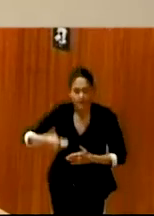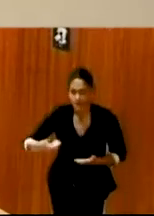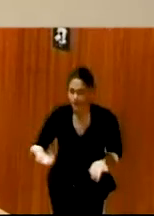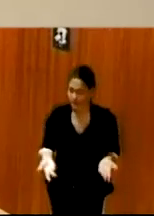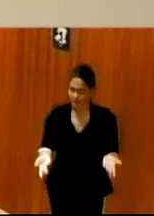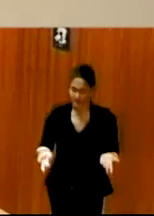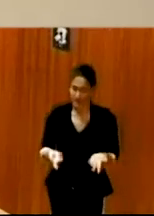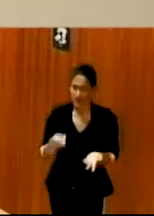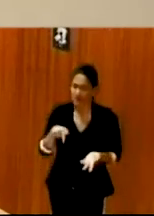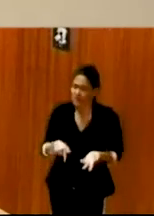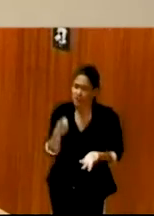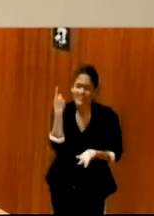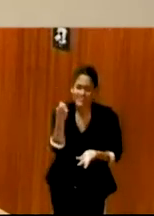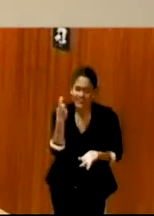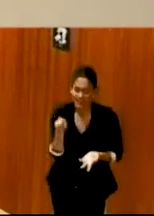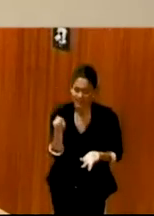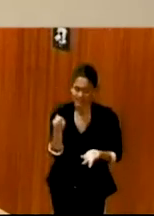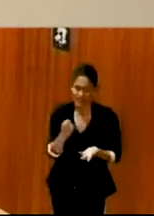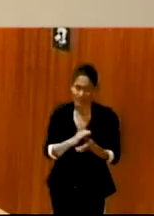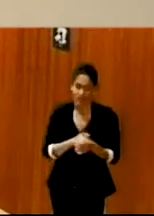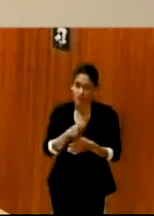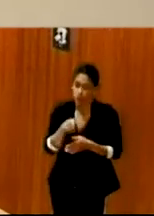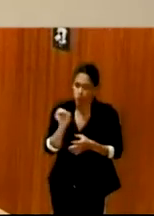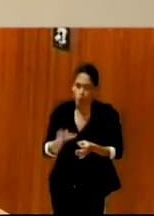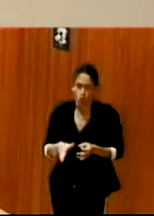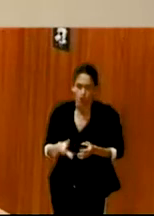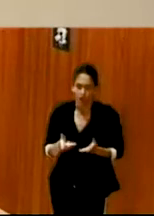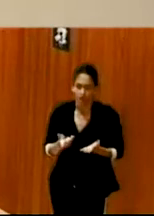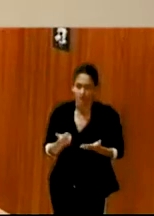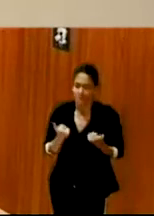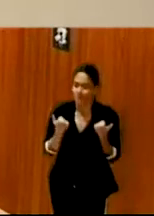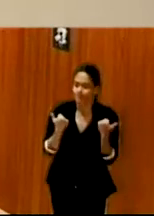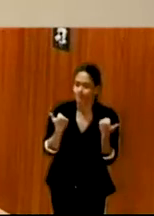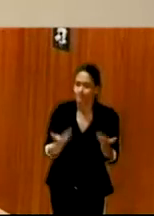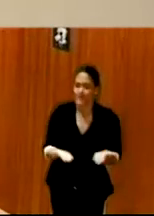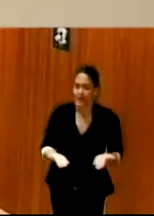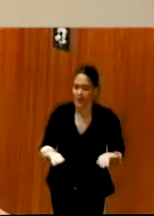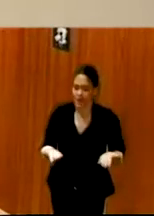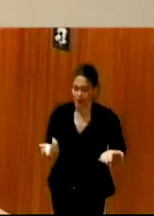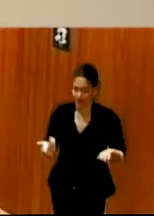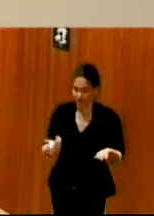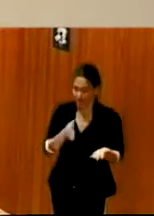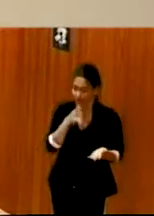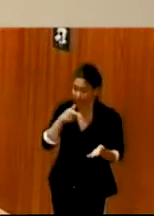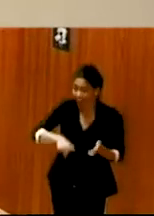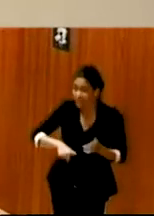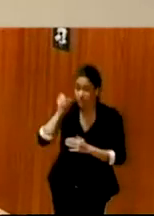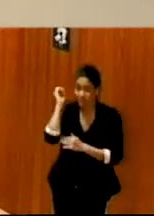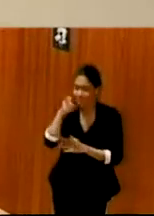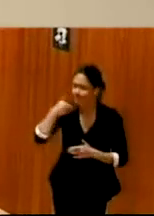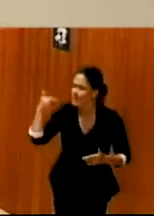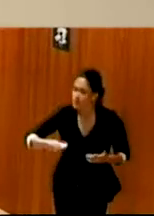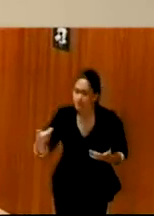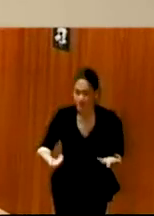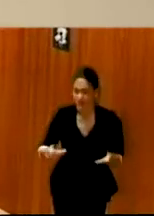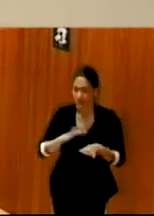Son necesarias, fundamentales y es un regalo que podamos tener este espacio para compartirlo. Justo ayer estaba